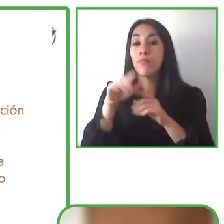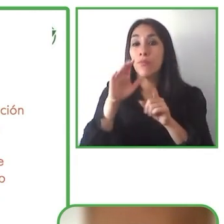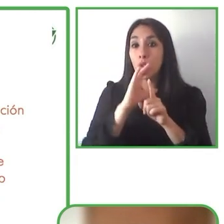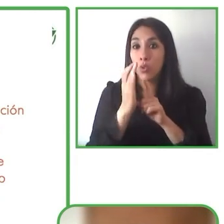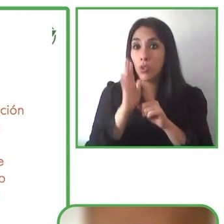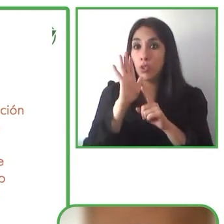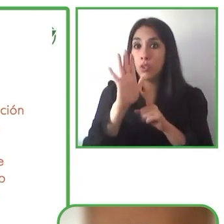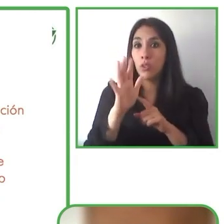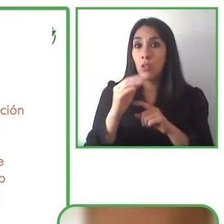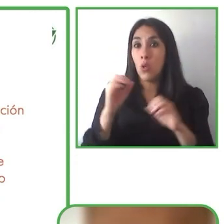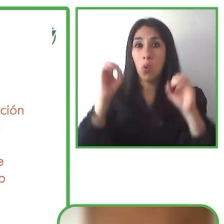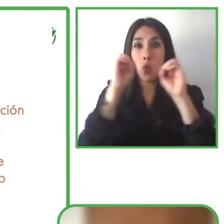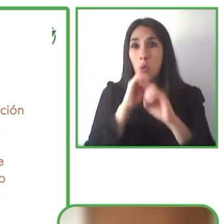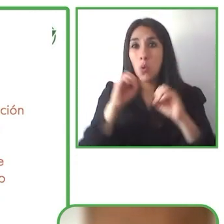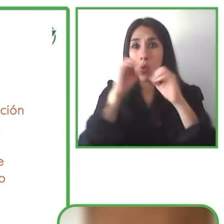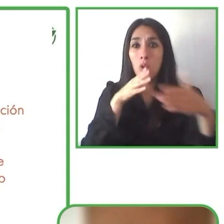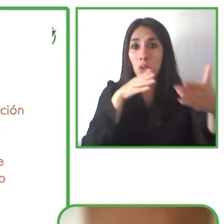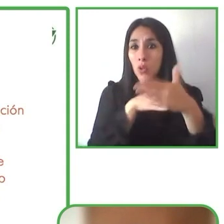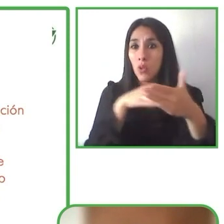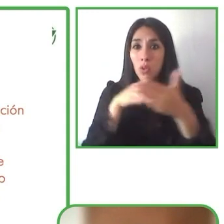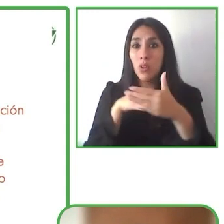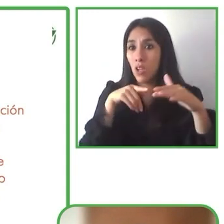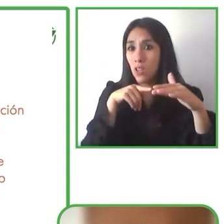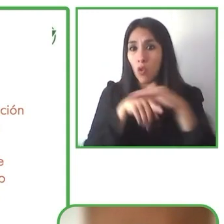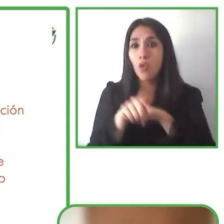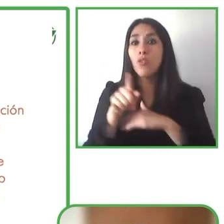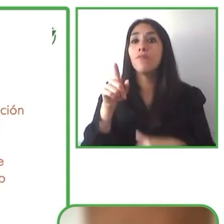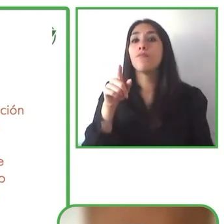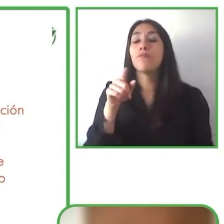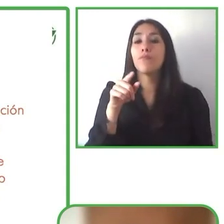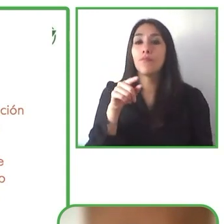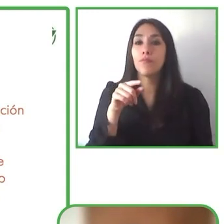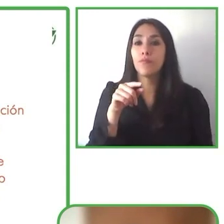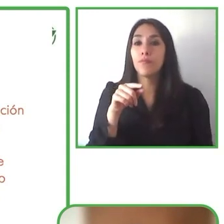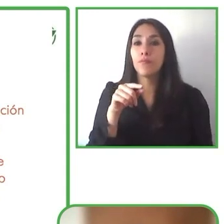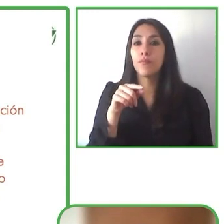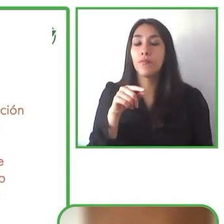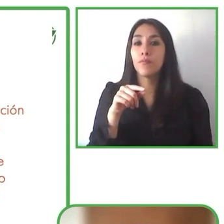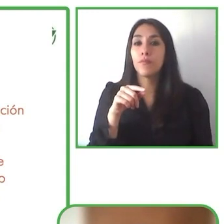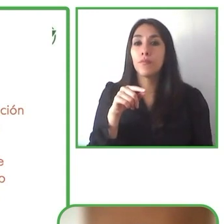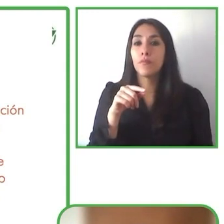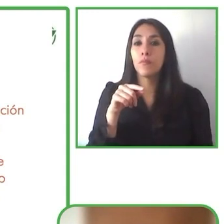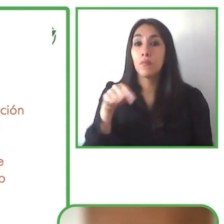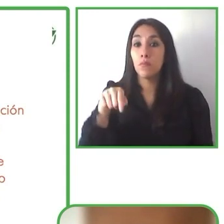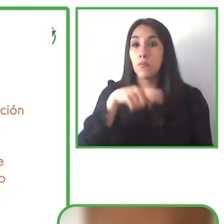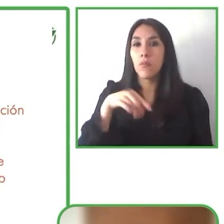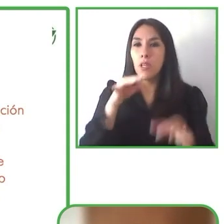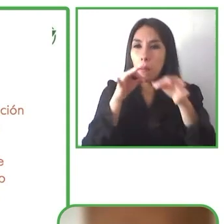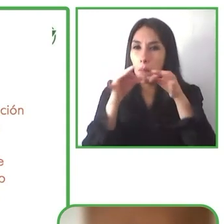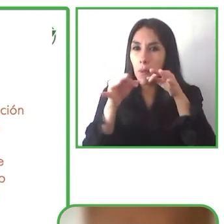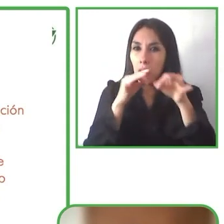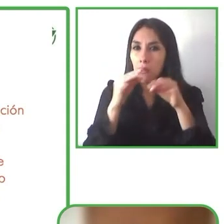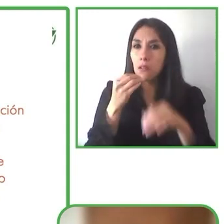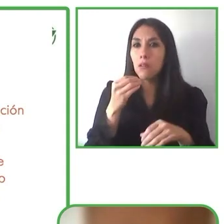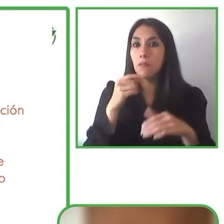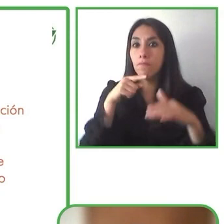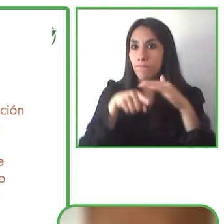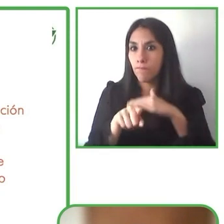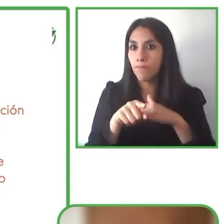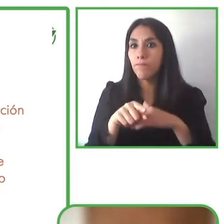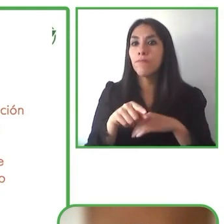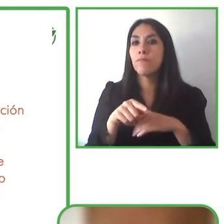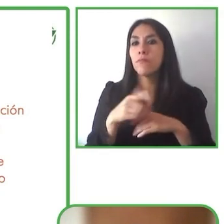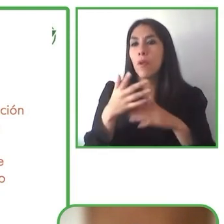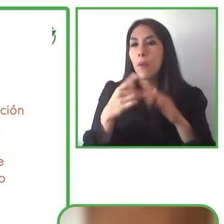las personas y no estamos hablando solamente de las barreras de acceso como la que me referí recién en términos de que lleguen al